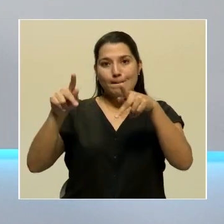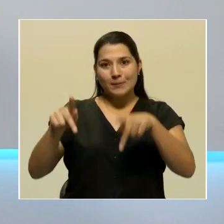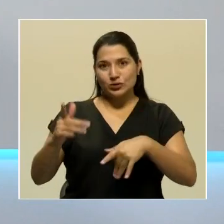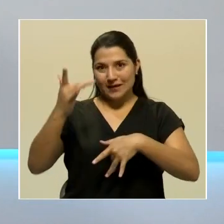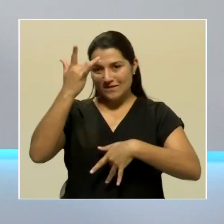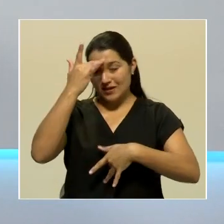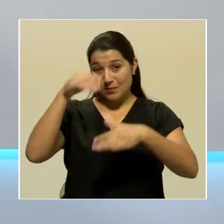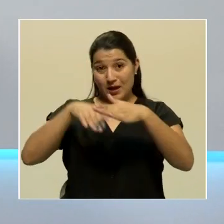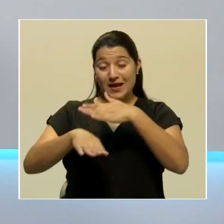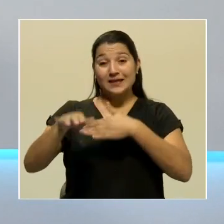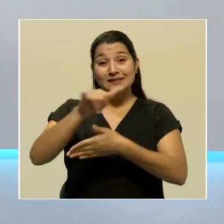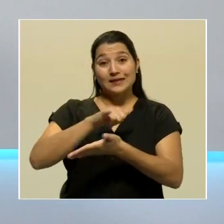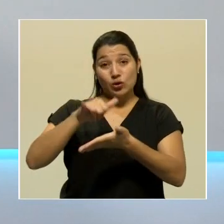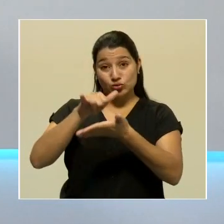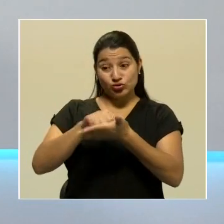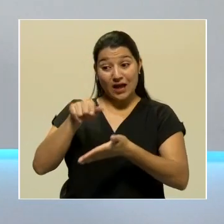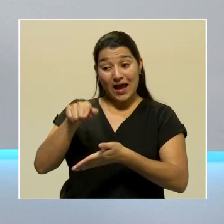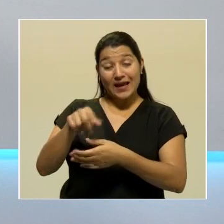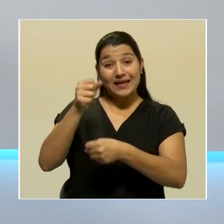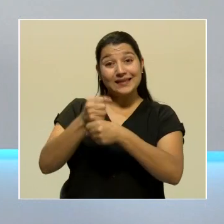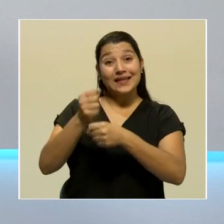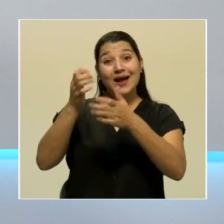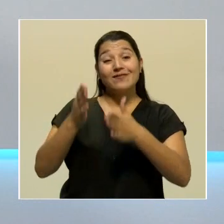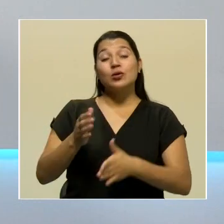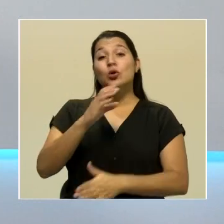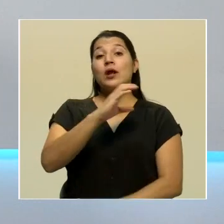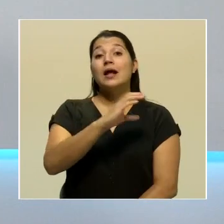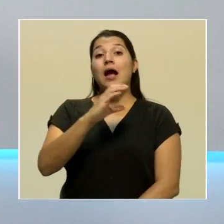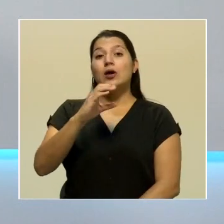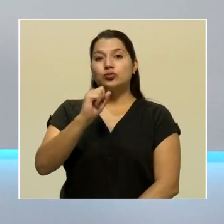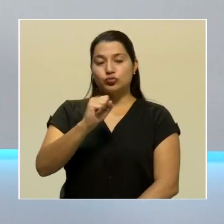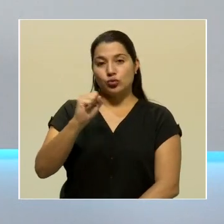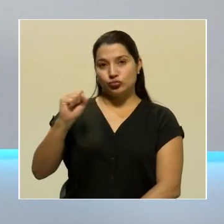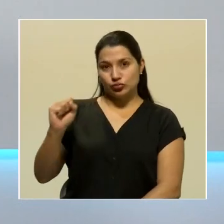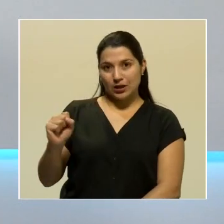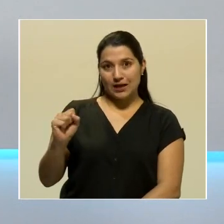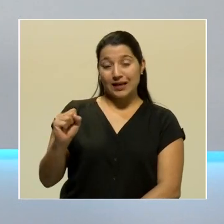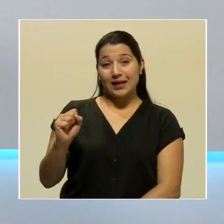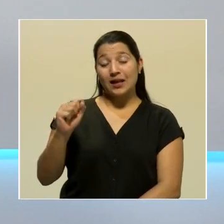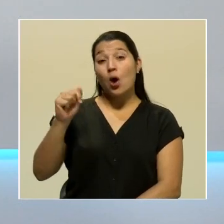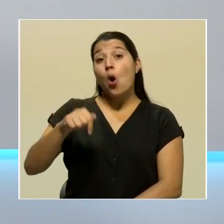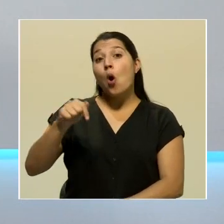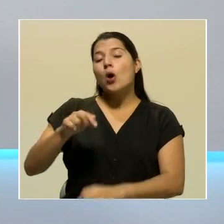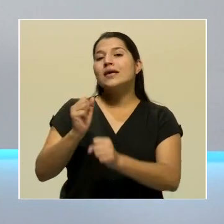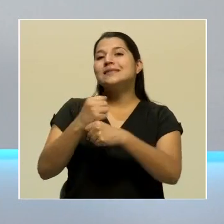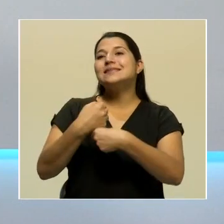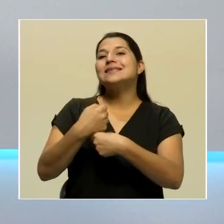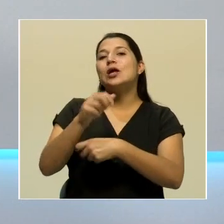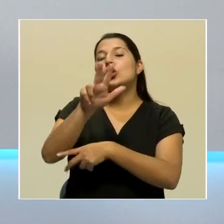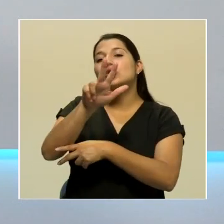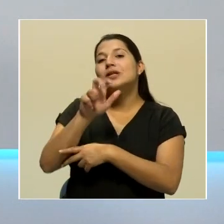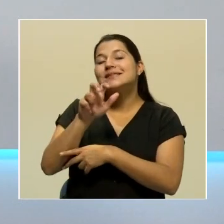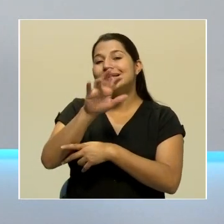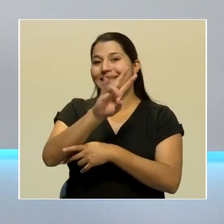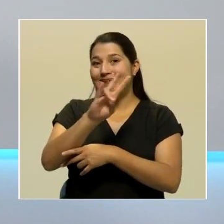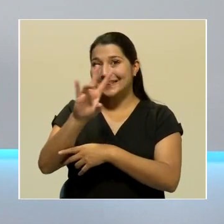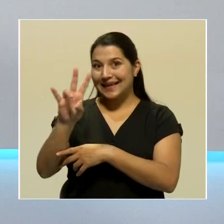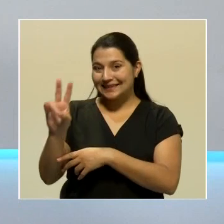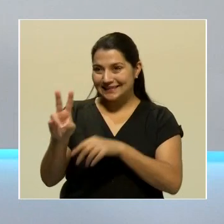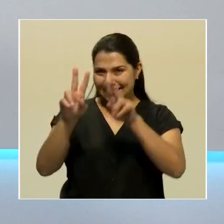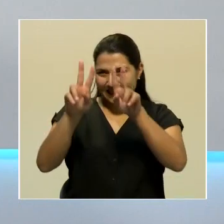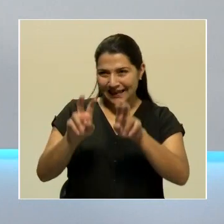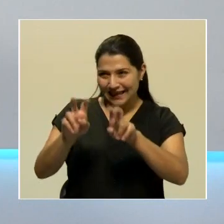es que precisamente los funcionarios de la Caja Costarricense del Seguro Social tomaron 377 muestras durante el primer día de